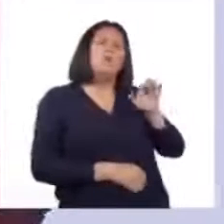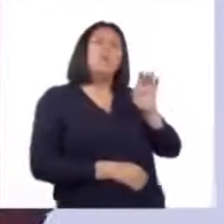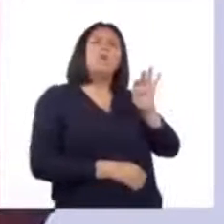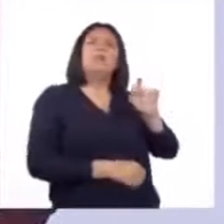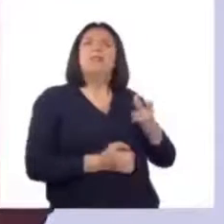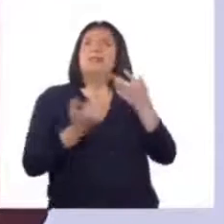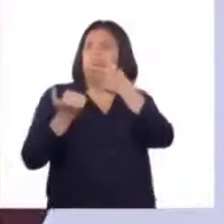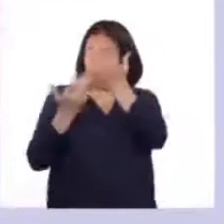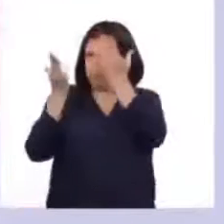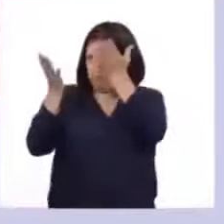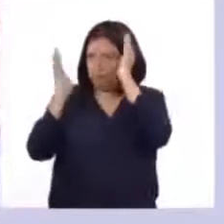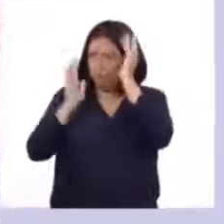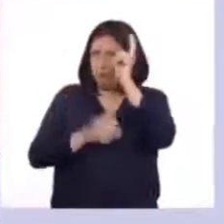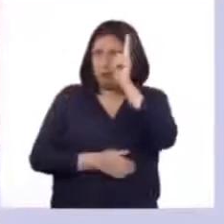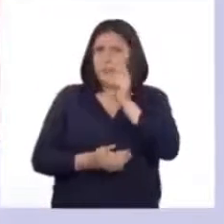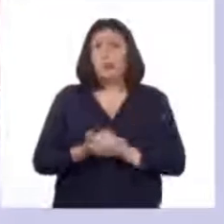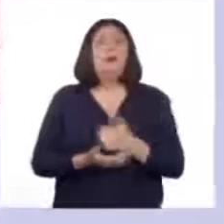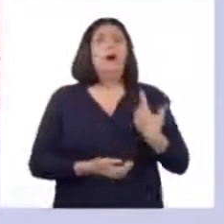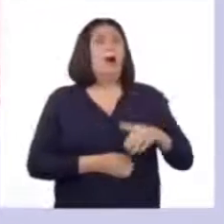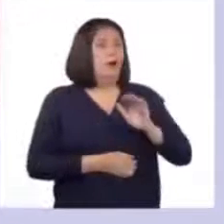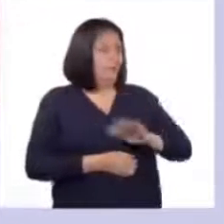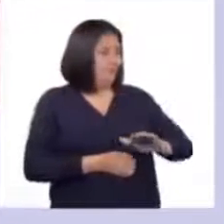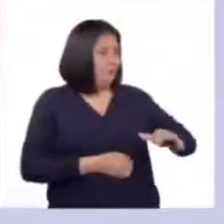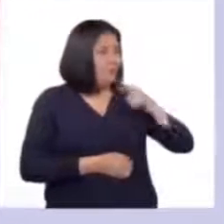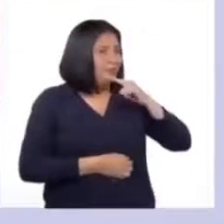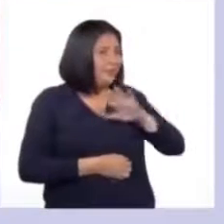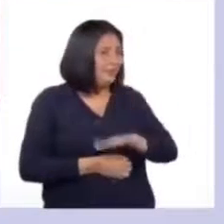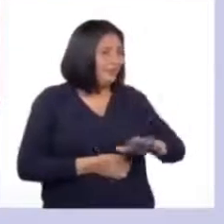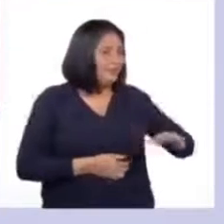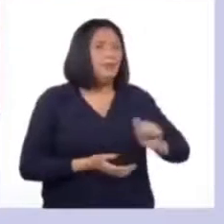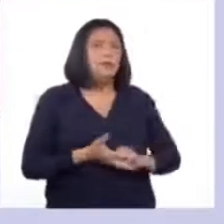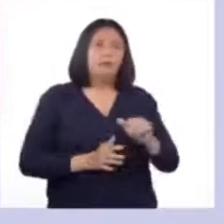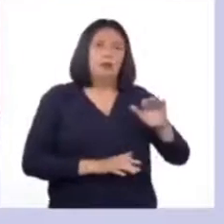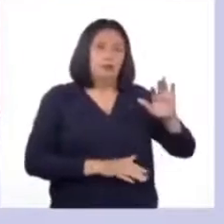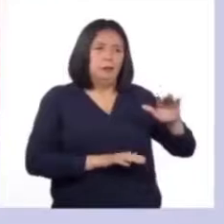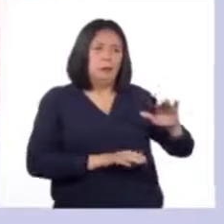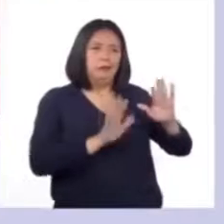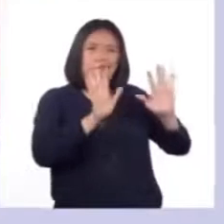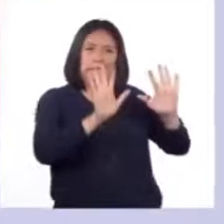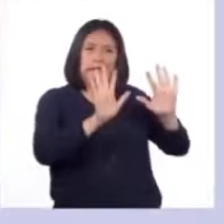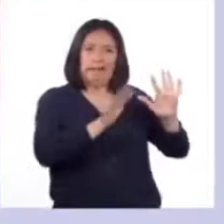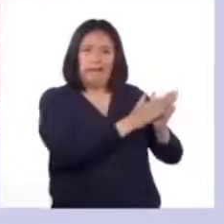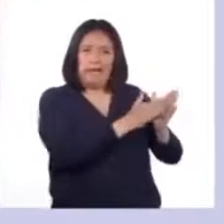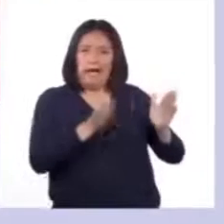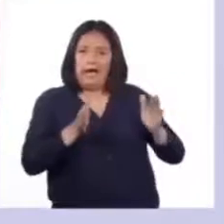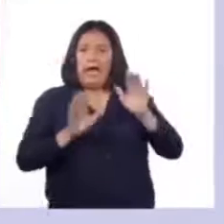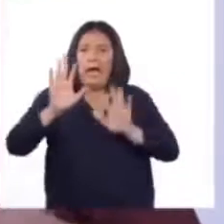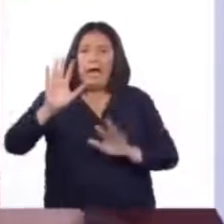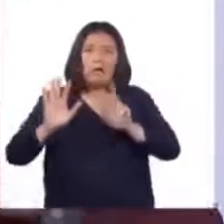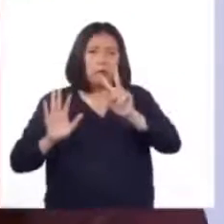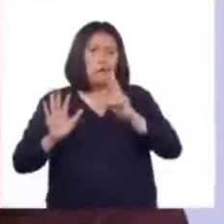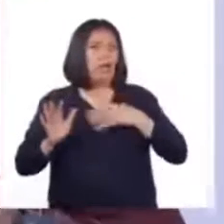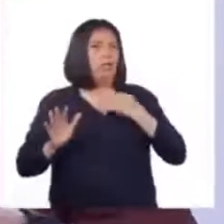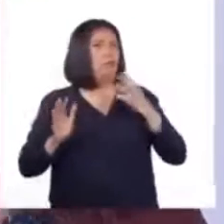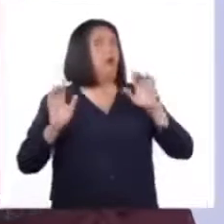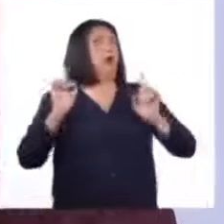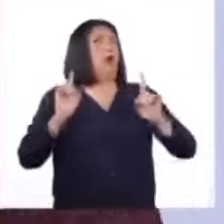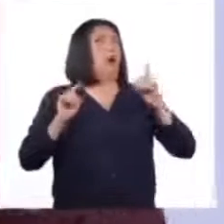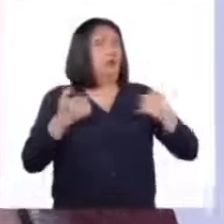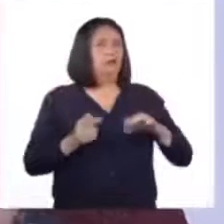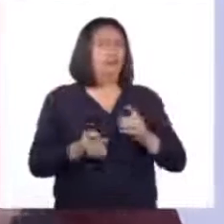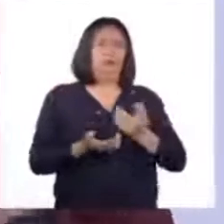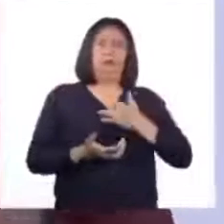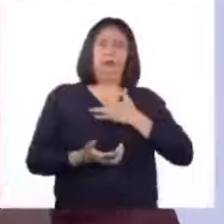escucharemos a usted, profesor. Las niñas y los niños, entre los 10 y 12 años, a veces antes, empiezan a